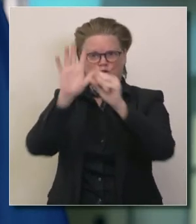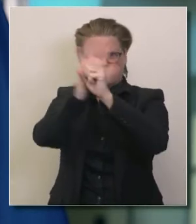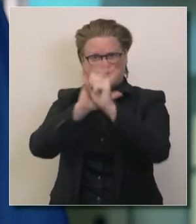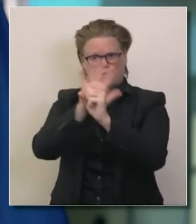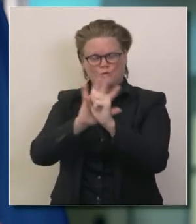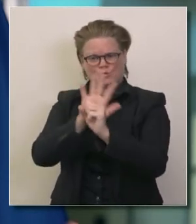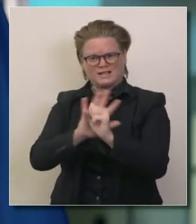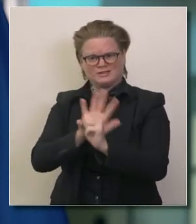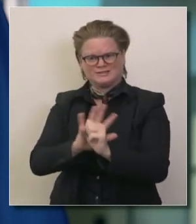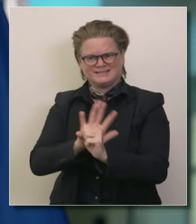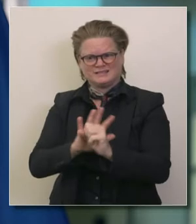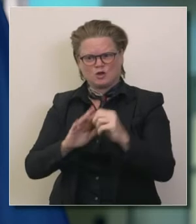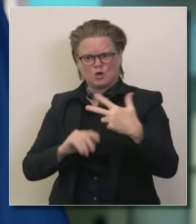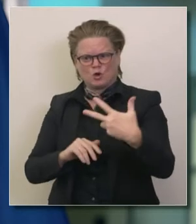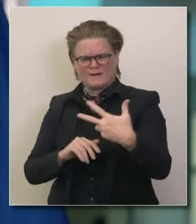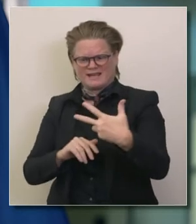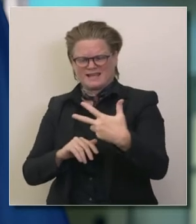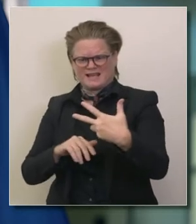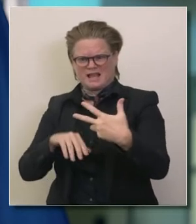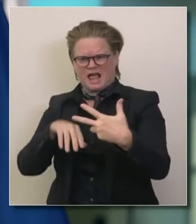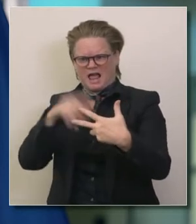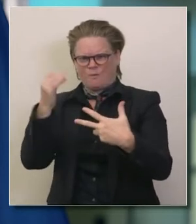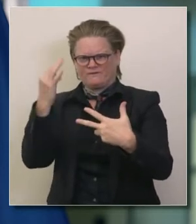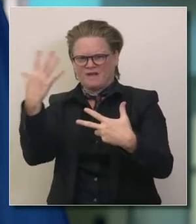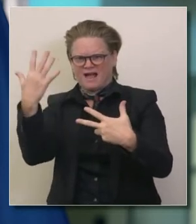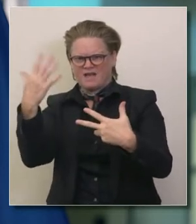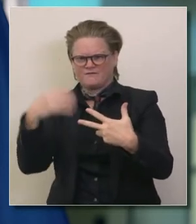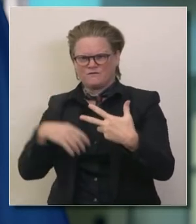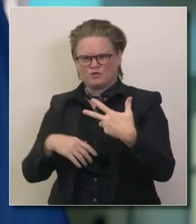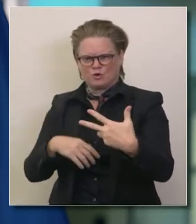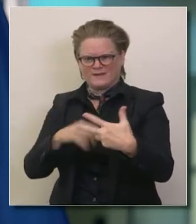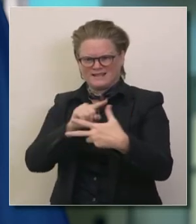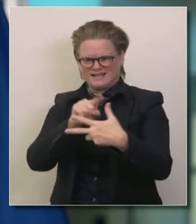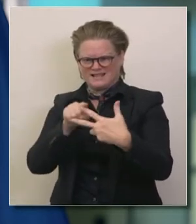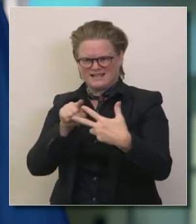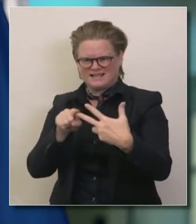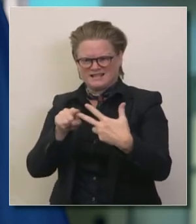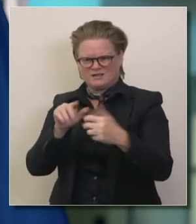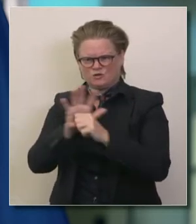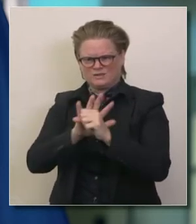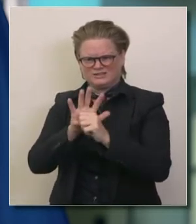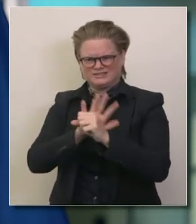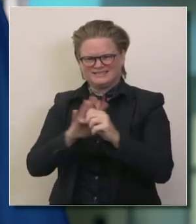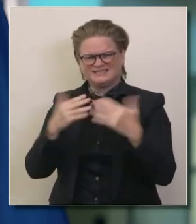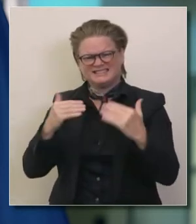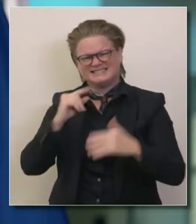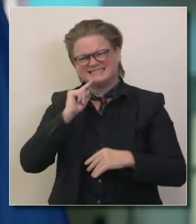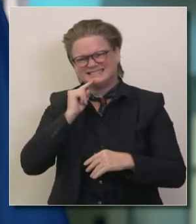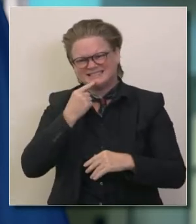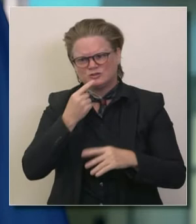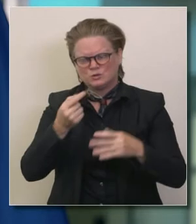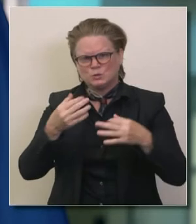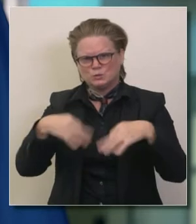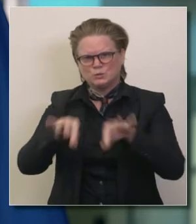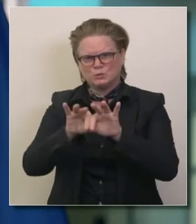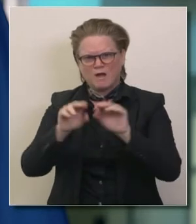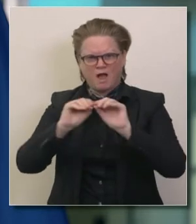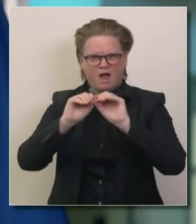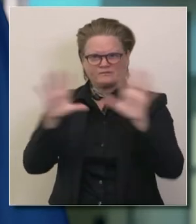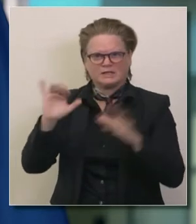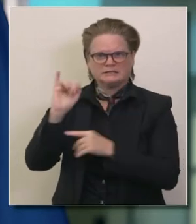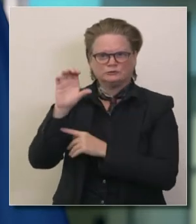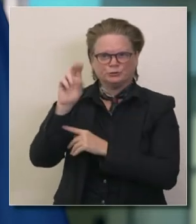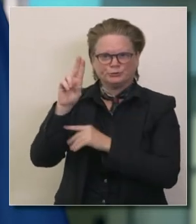estamos desatendiendo a un número considerable de individuos ciertamente tenemos dos otras